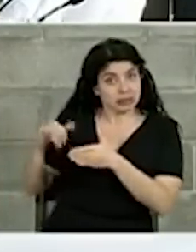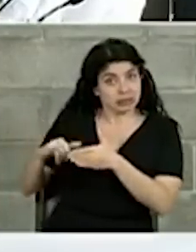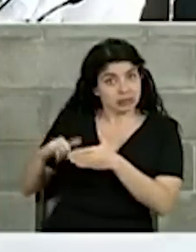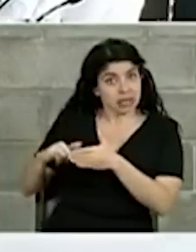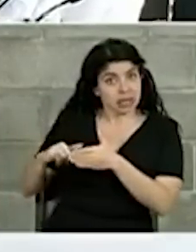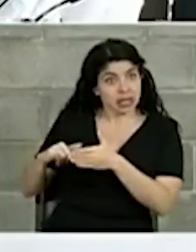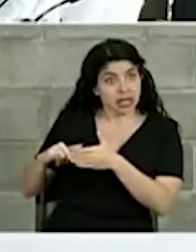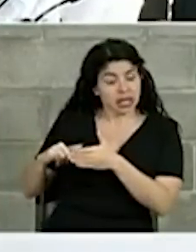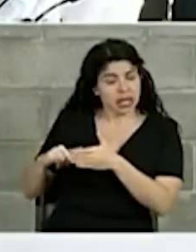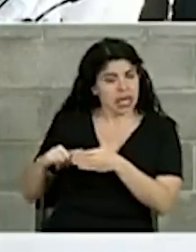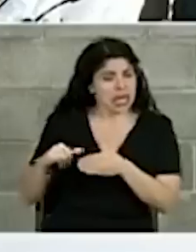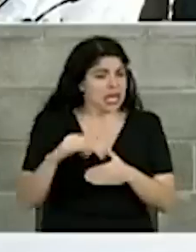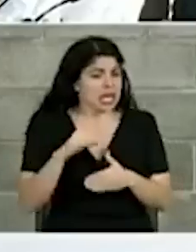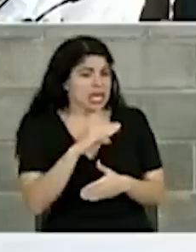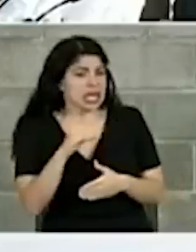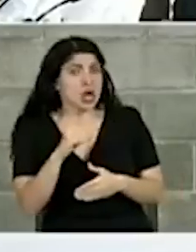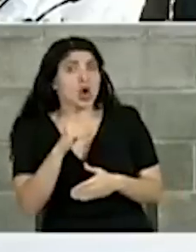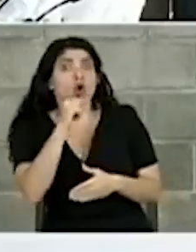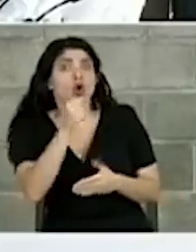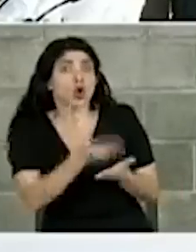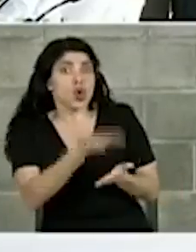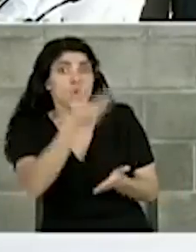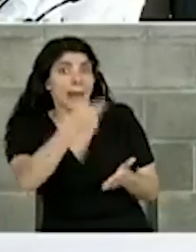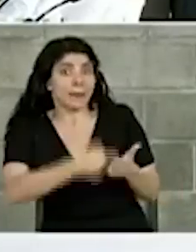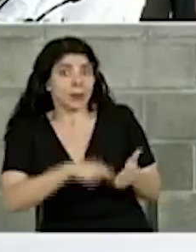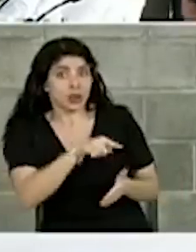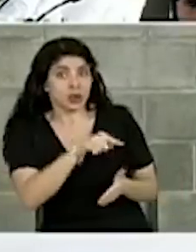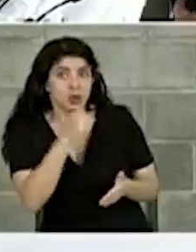y no vamos a subir impuestos